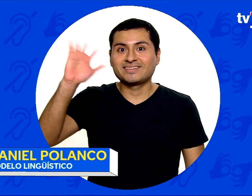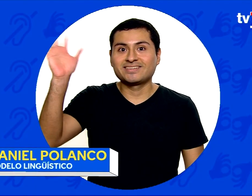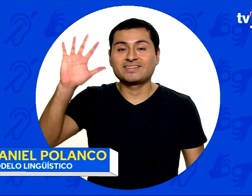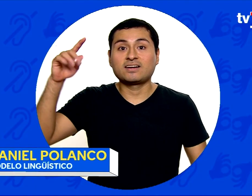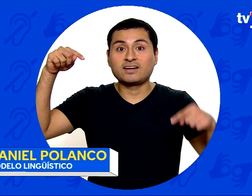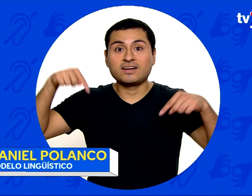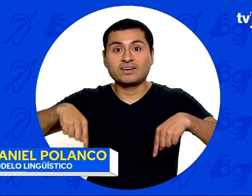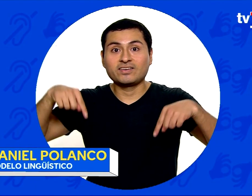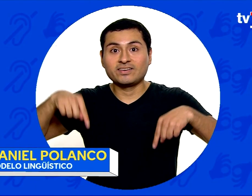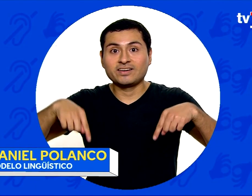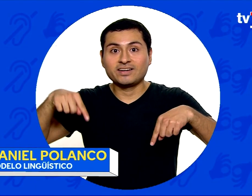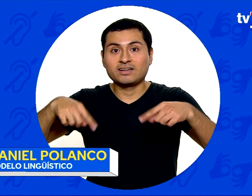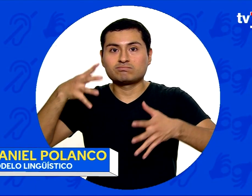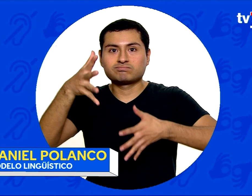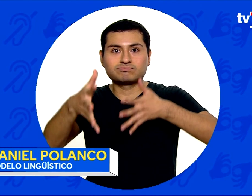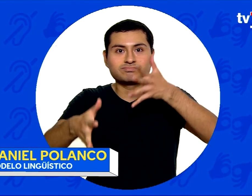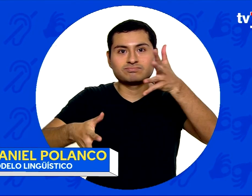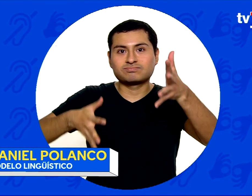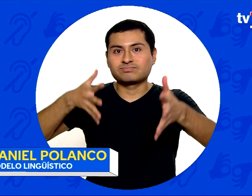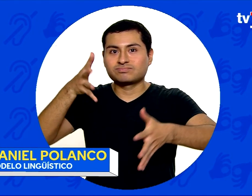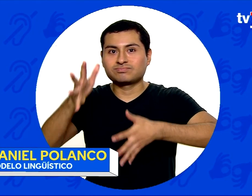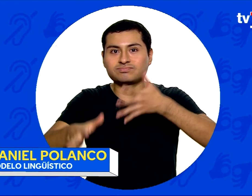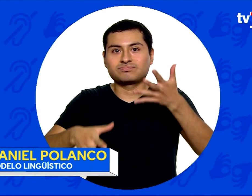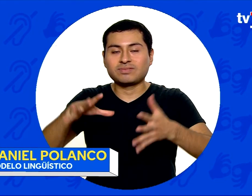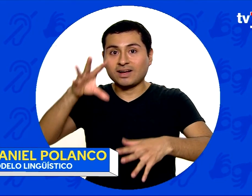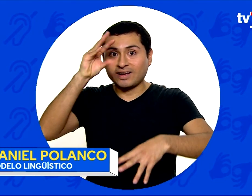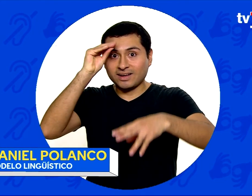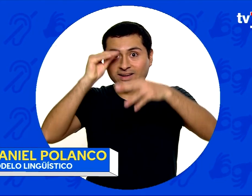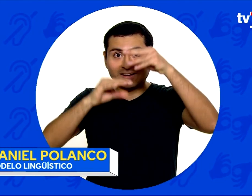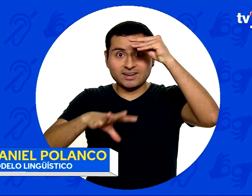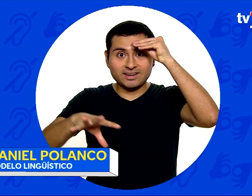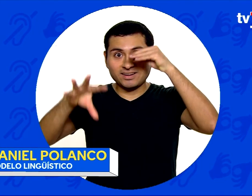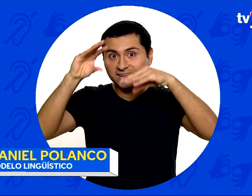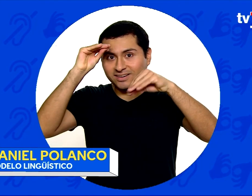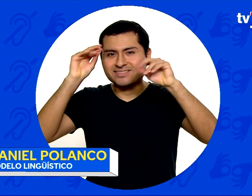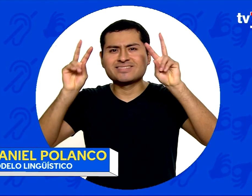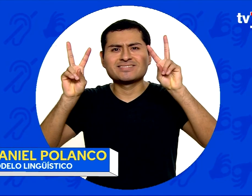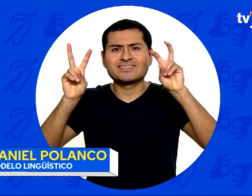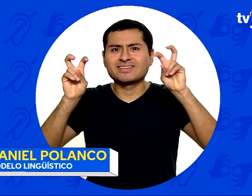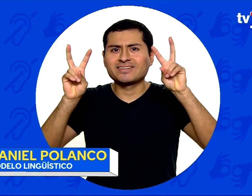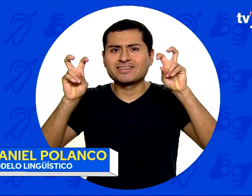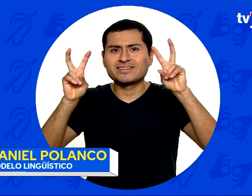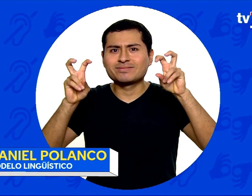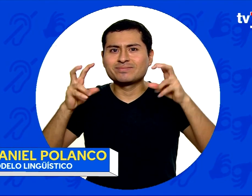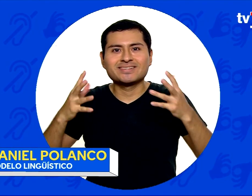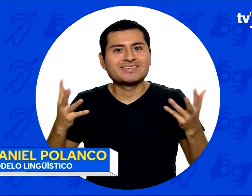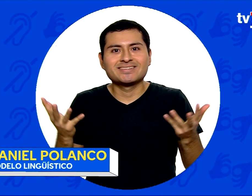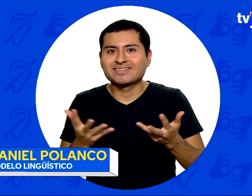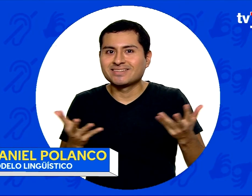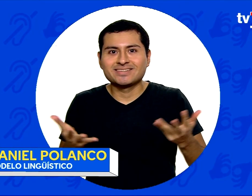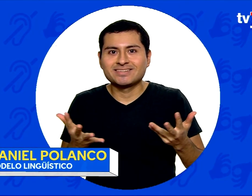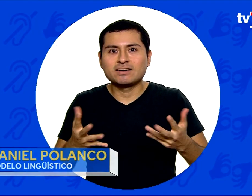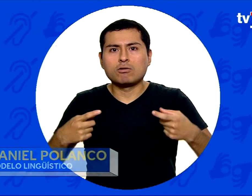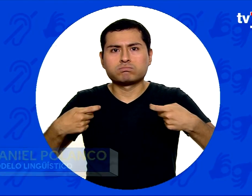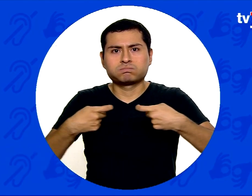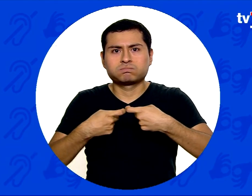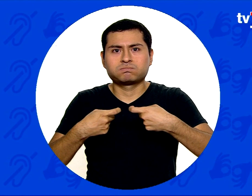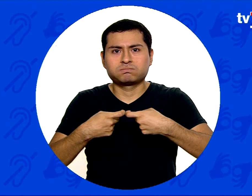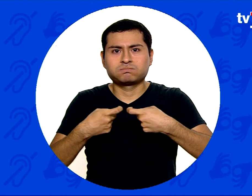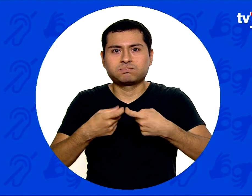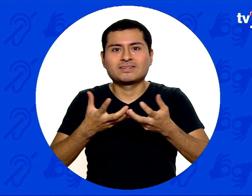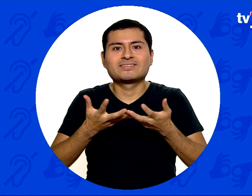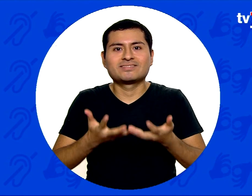Hola Ahora seguiremos Aprendiendo Lengua de señas ¿Cuál es el tema De hoy?